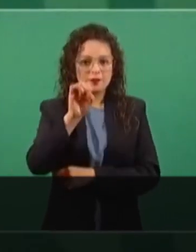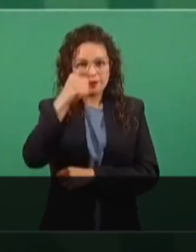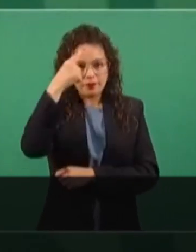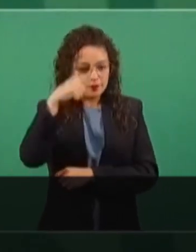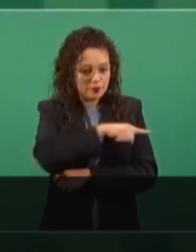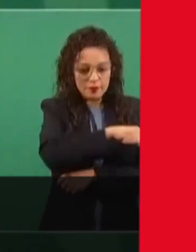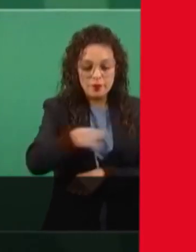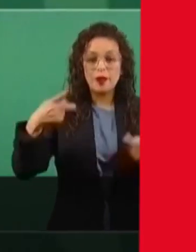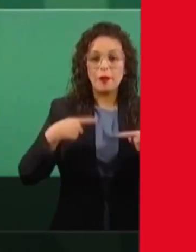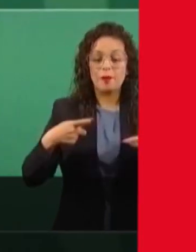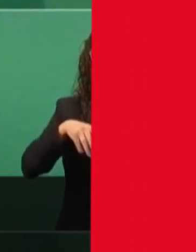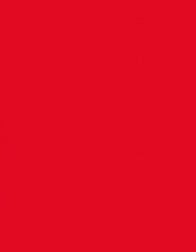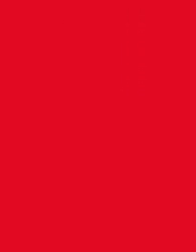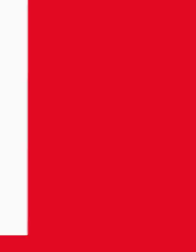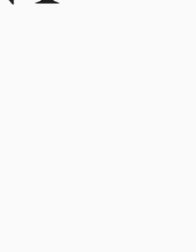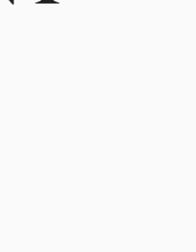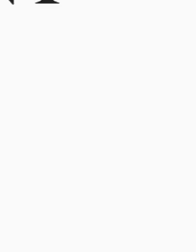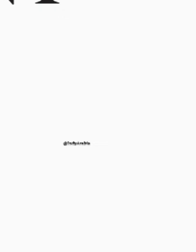trabajadores.